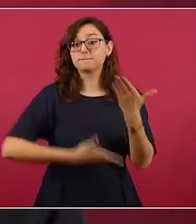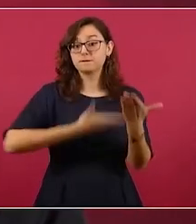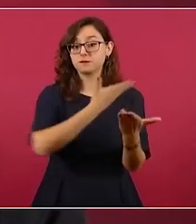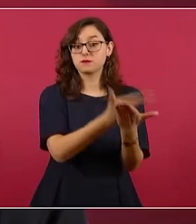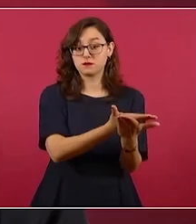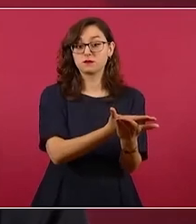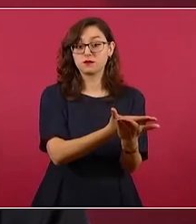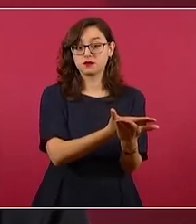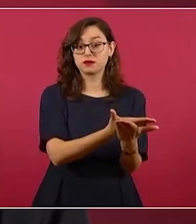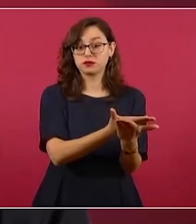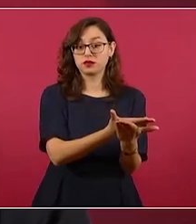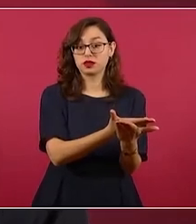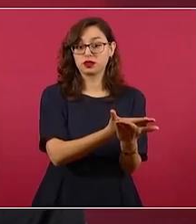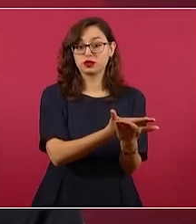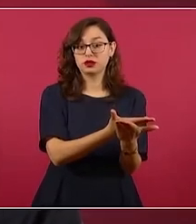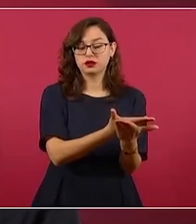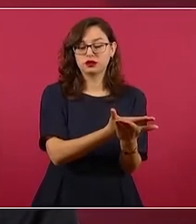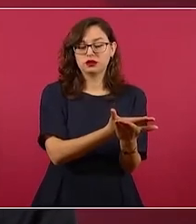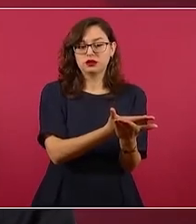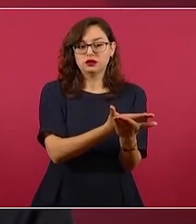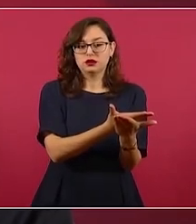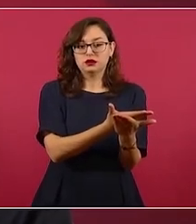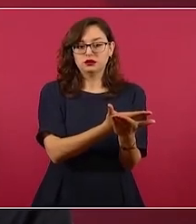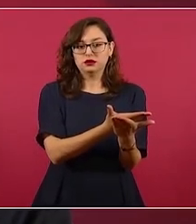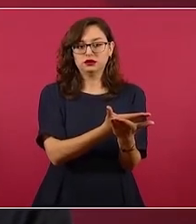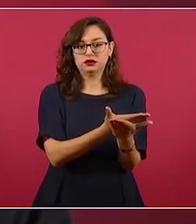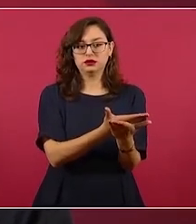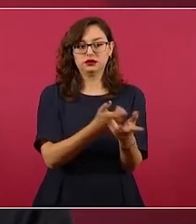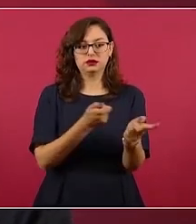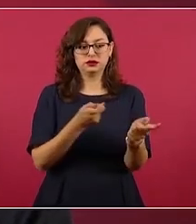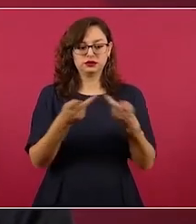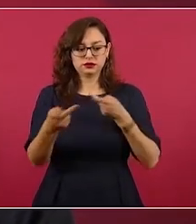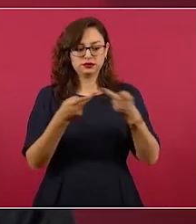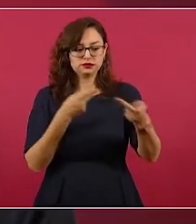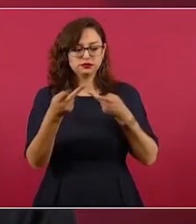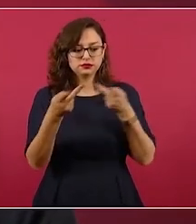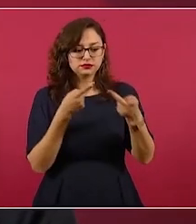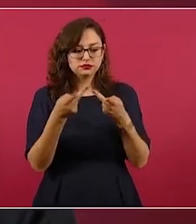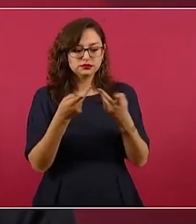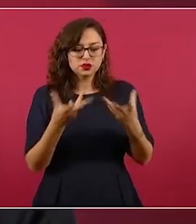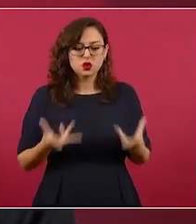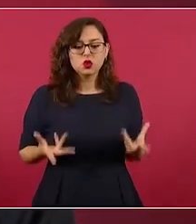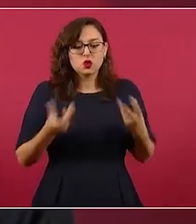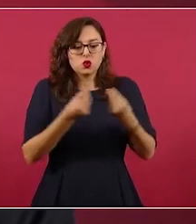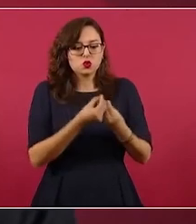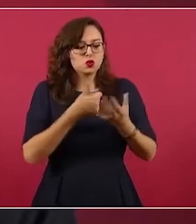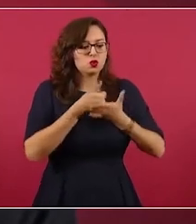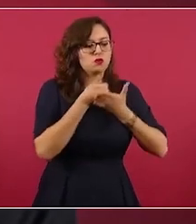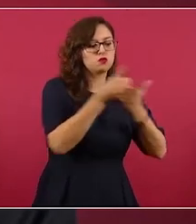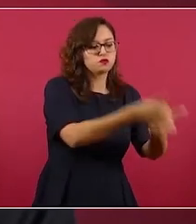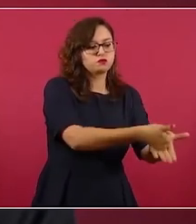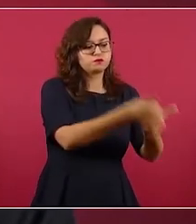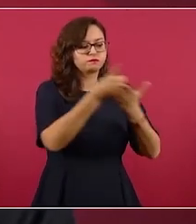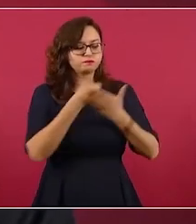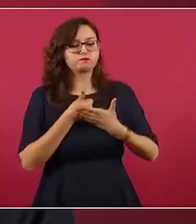lo de un plan de ayuda mutua para enfrentar